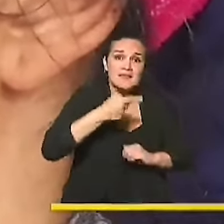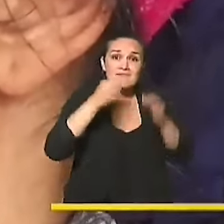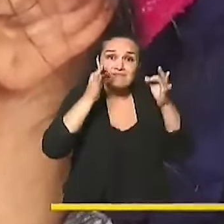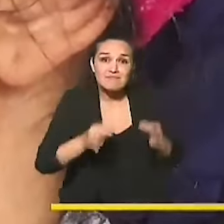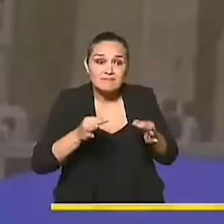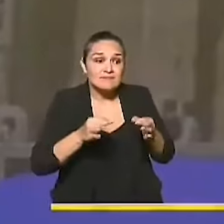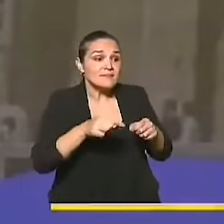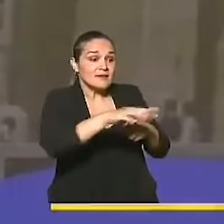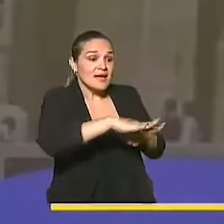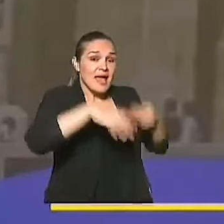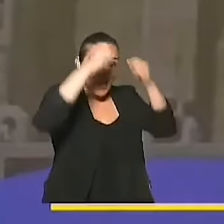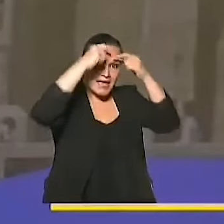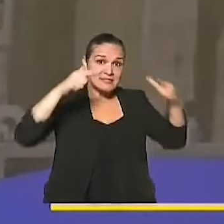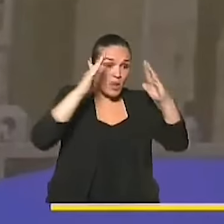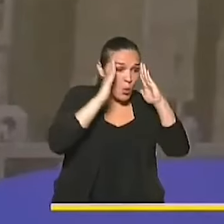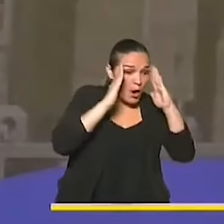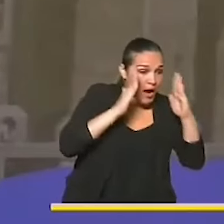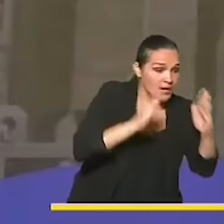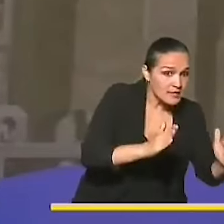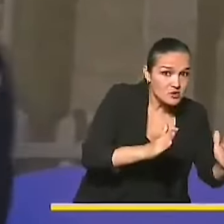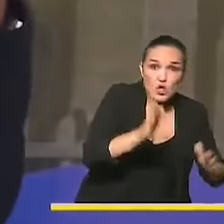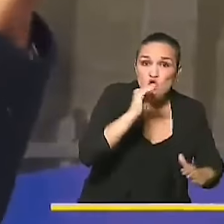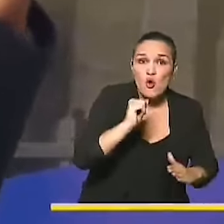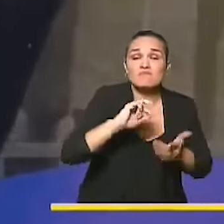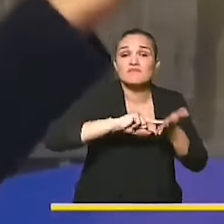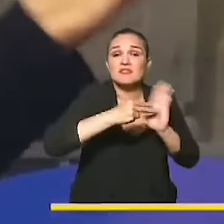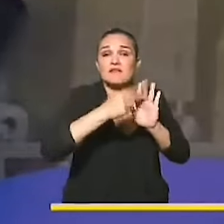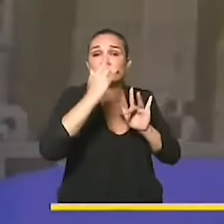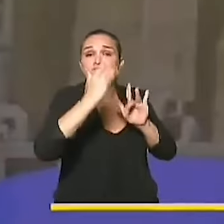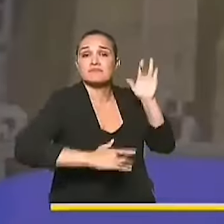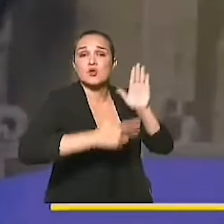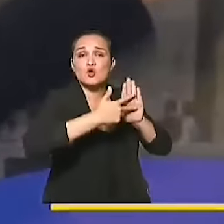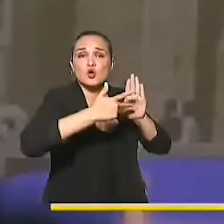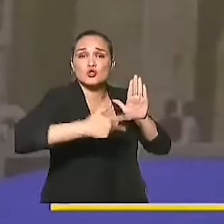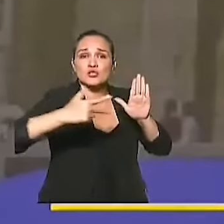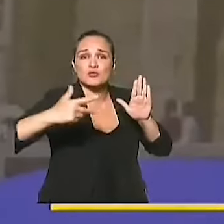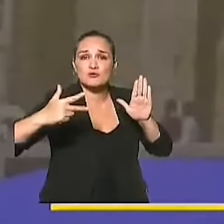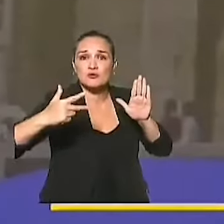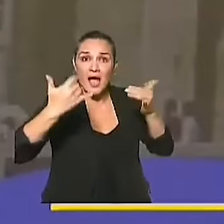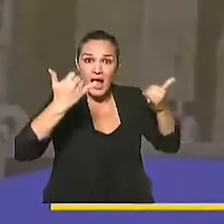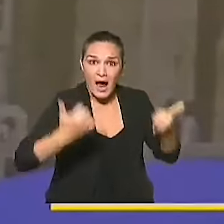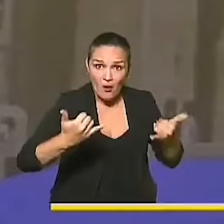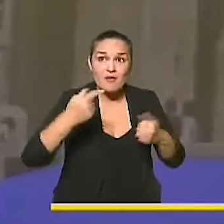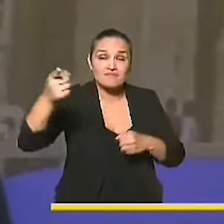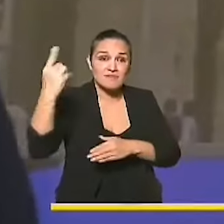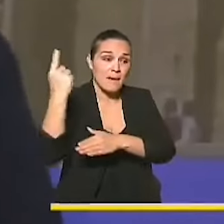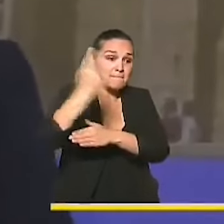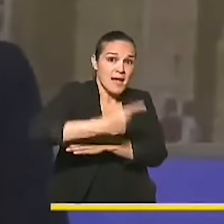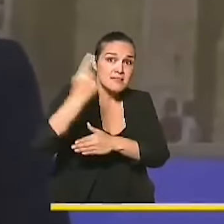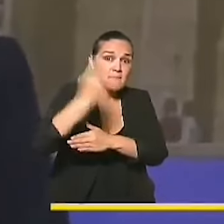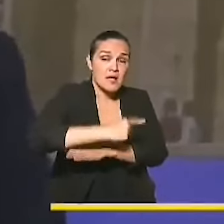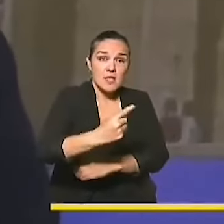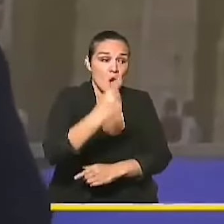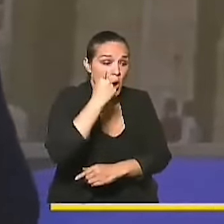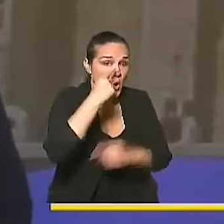inconstitucionales. Y ha dicho que ese Estado de cosas inconstitucionales obedece